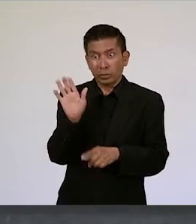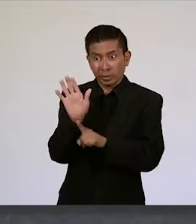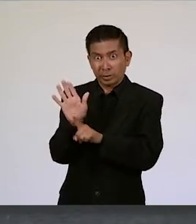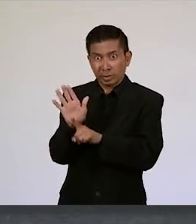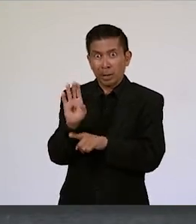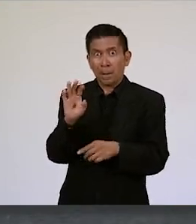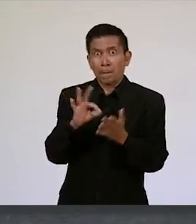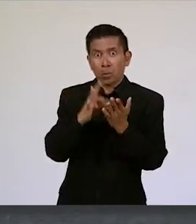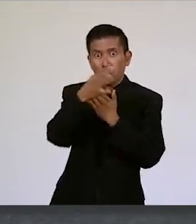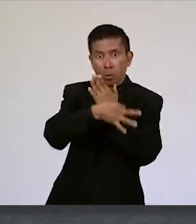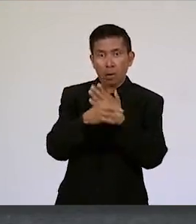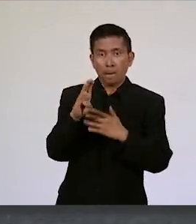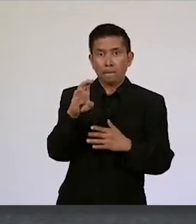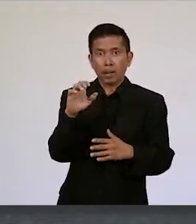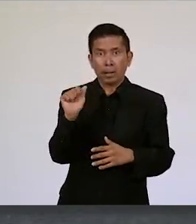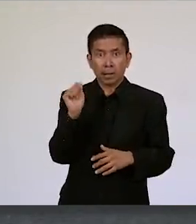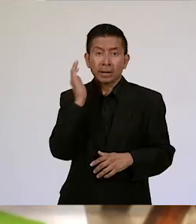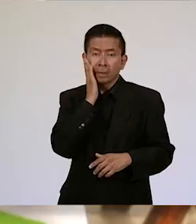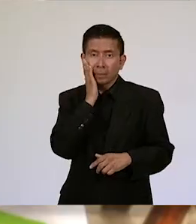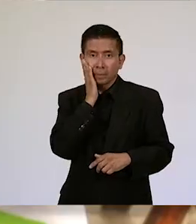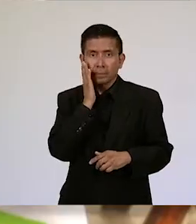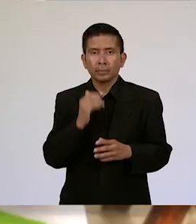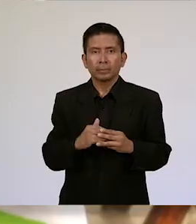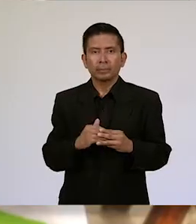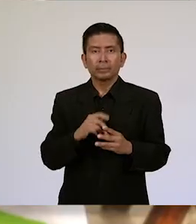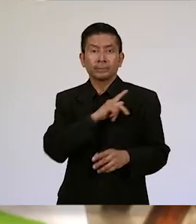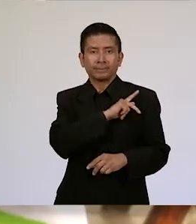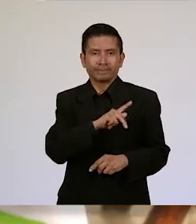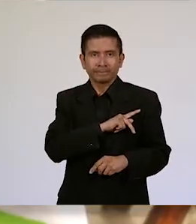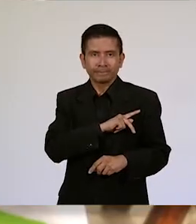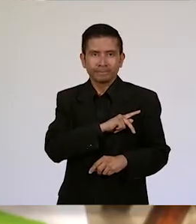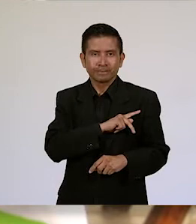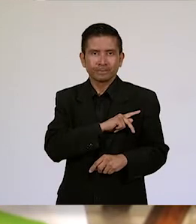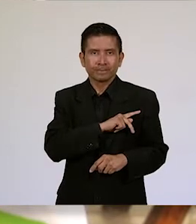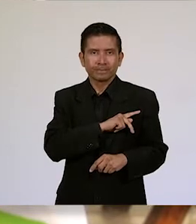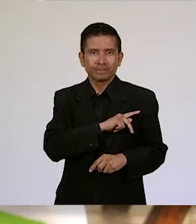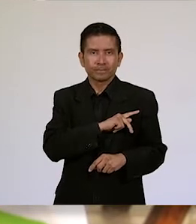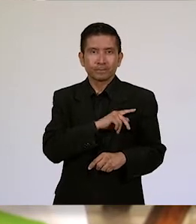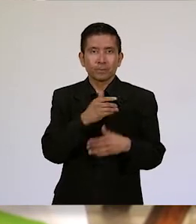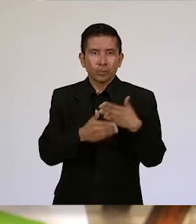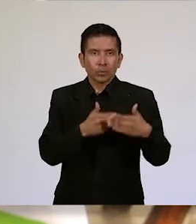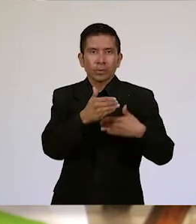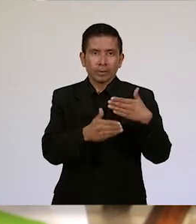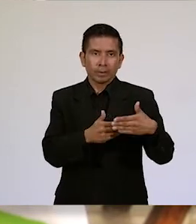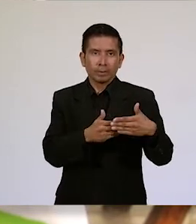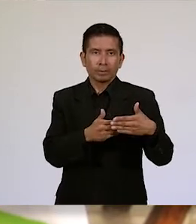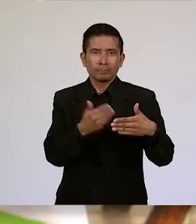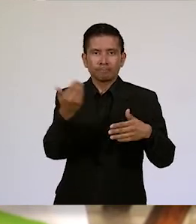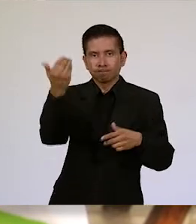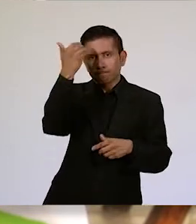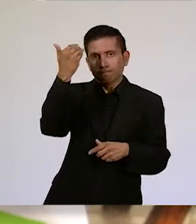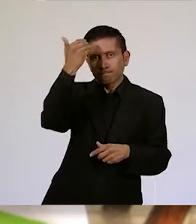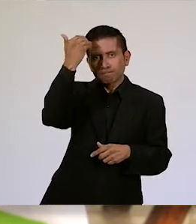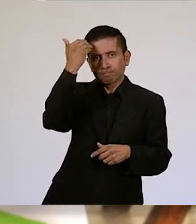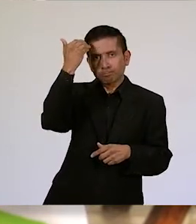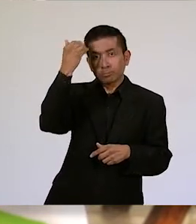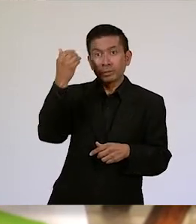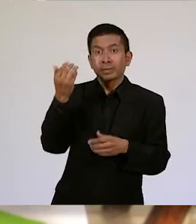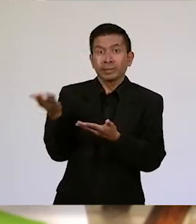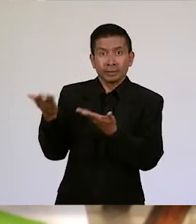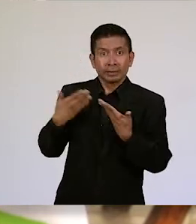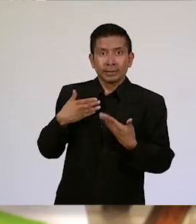ese programa de beca mamá. A nivel personal, todo este proceso educativo con